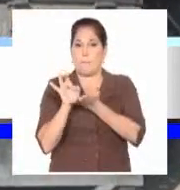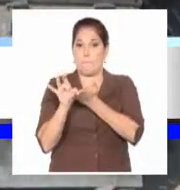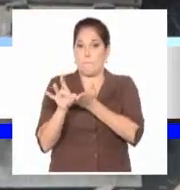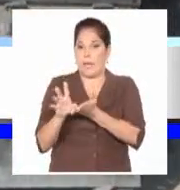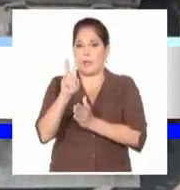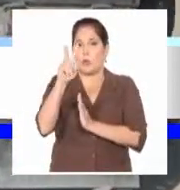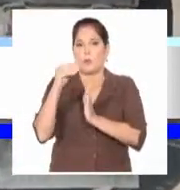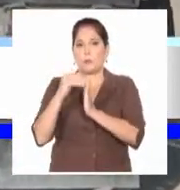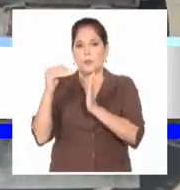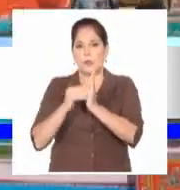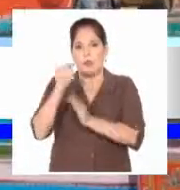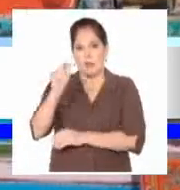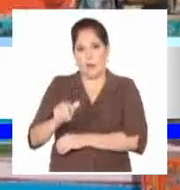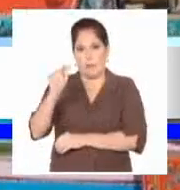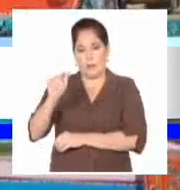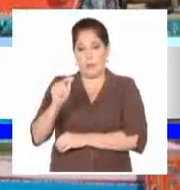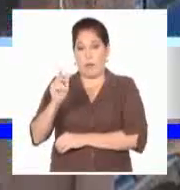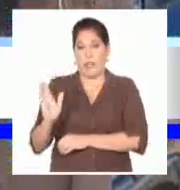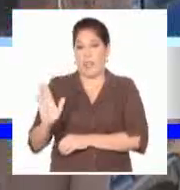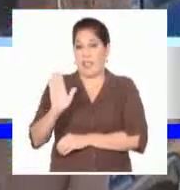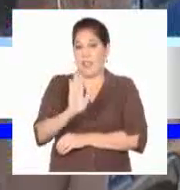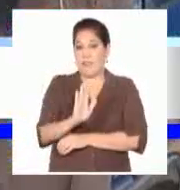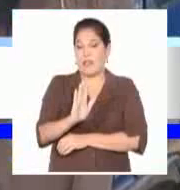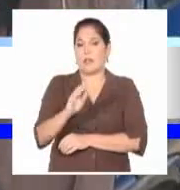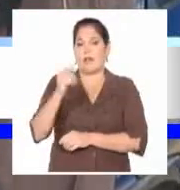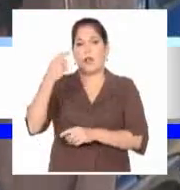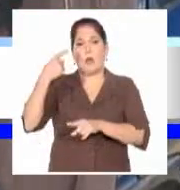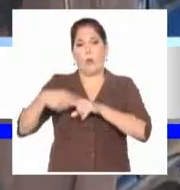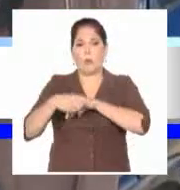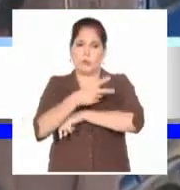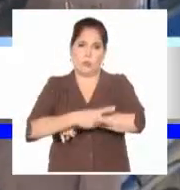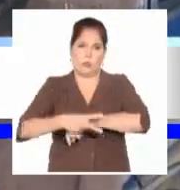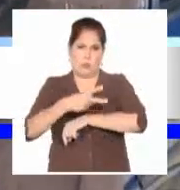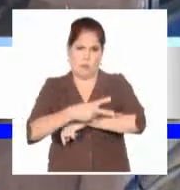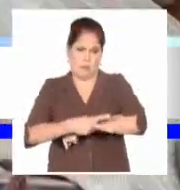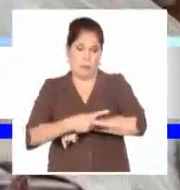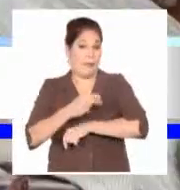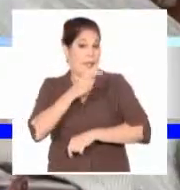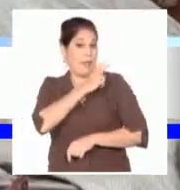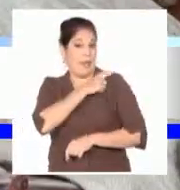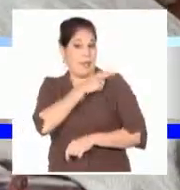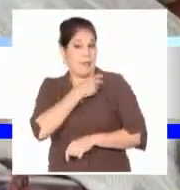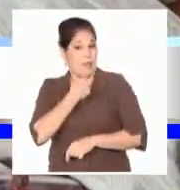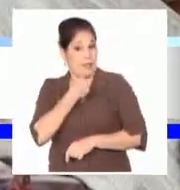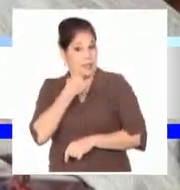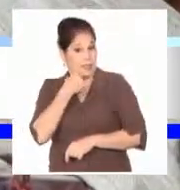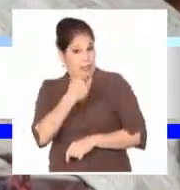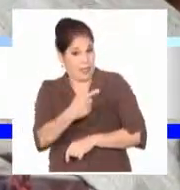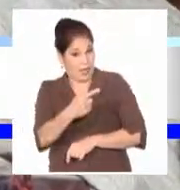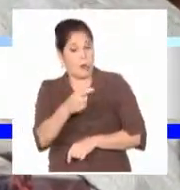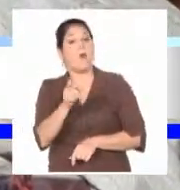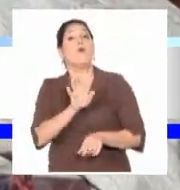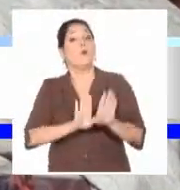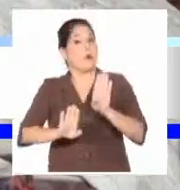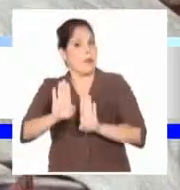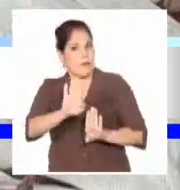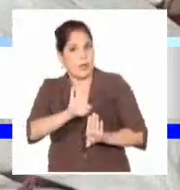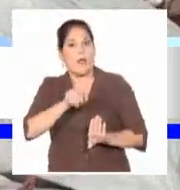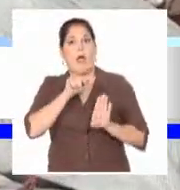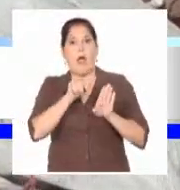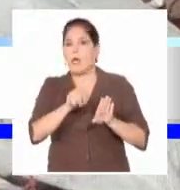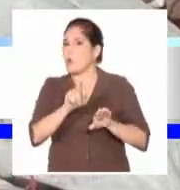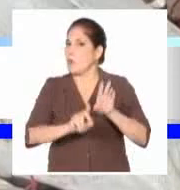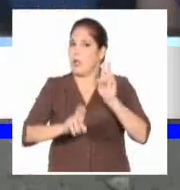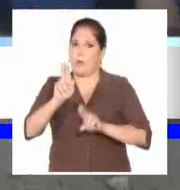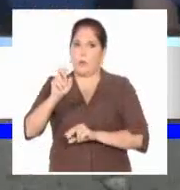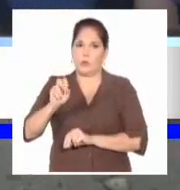2 millones de ciudadanos procedentes de Afganistán. Las autoridades interinas en Islamabad defienden su ultimátum frente al rechazo de